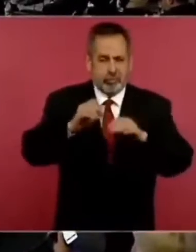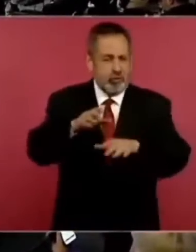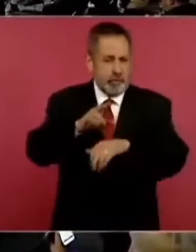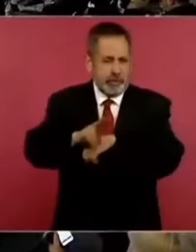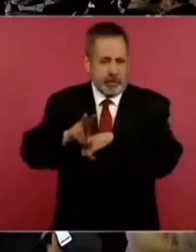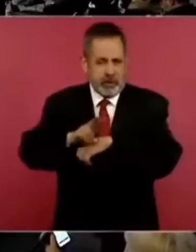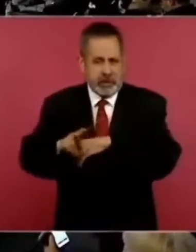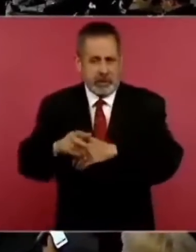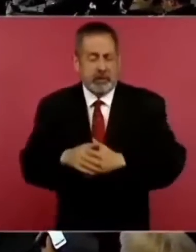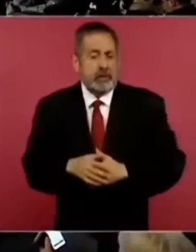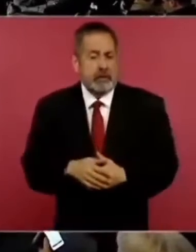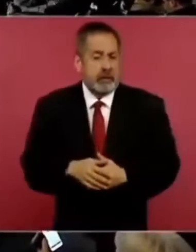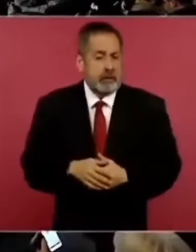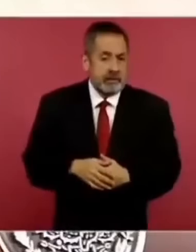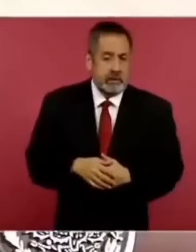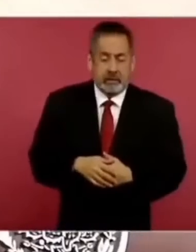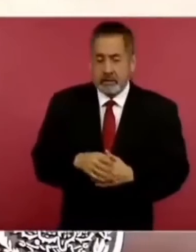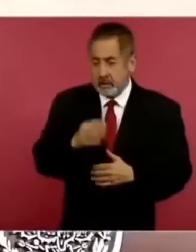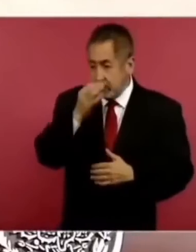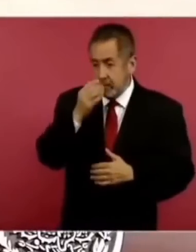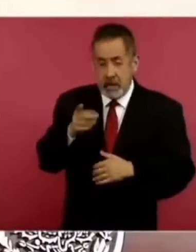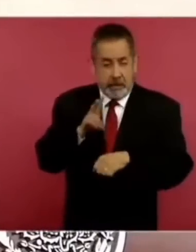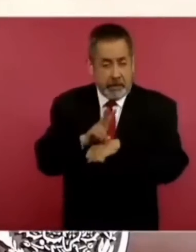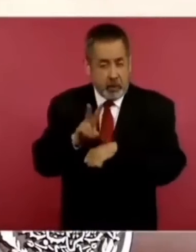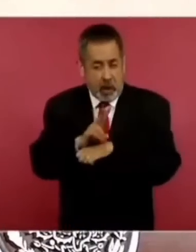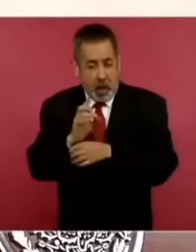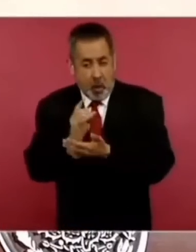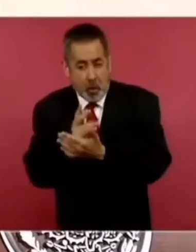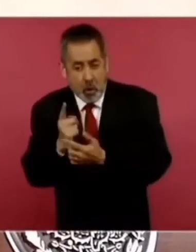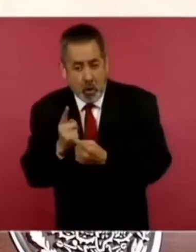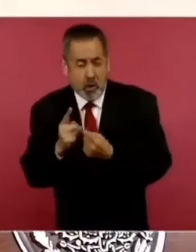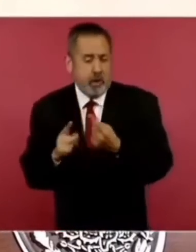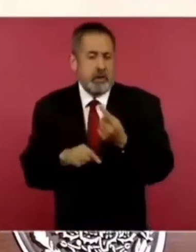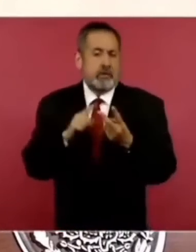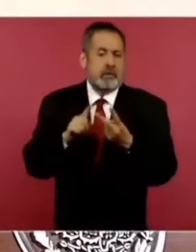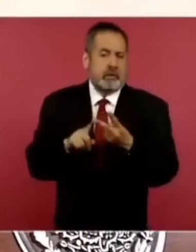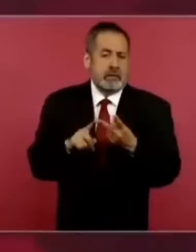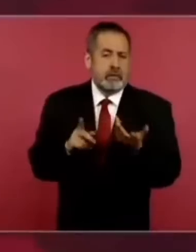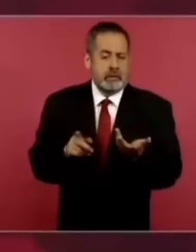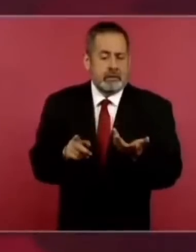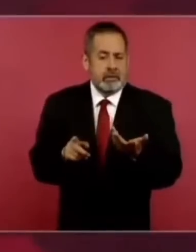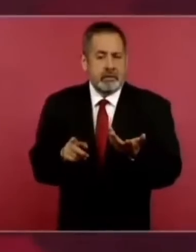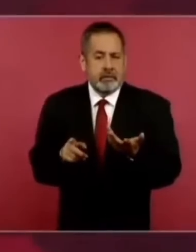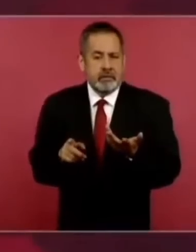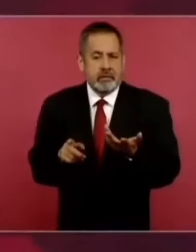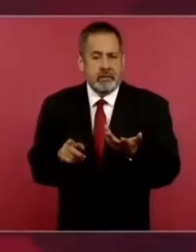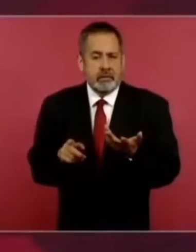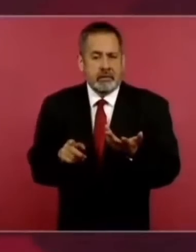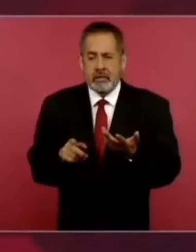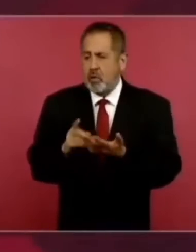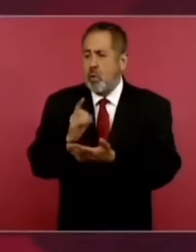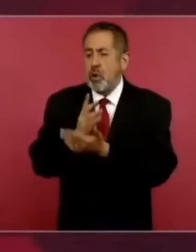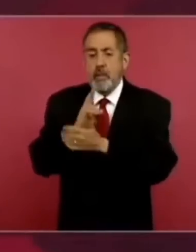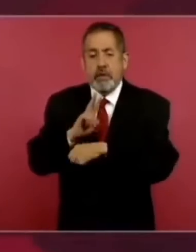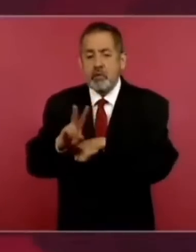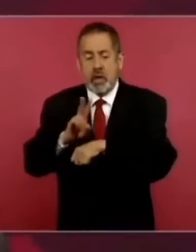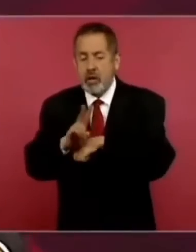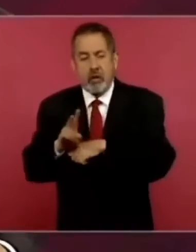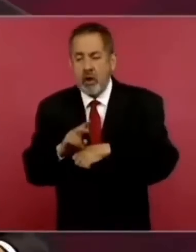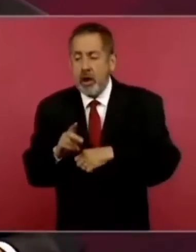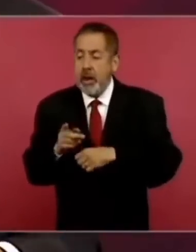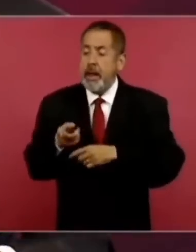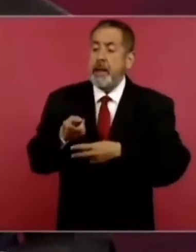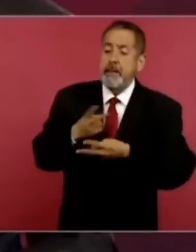no son nada más de Venezuela es decir no salen ahora solo de Venezuela están